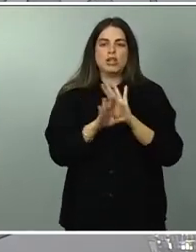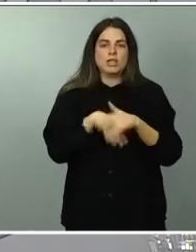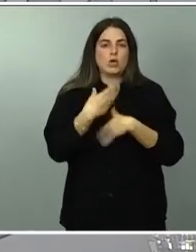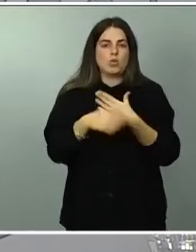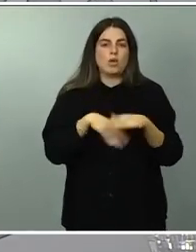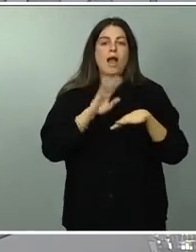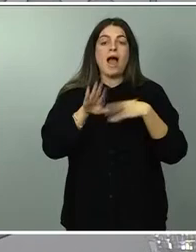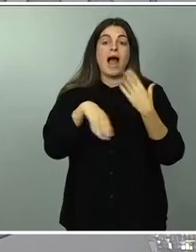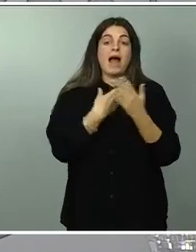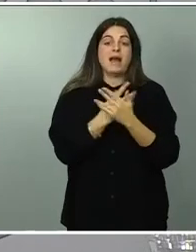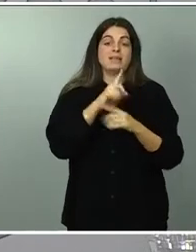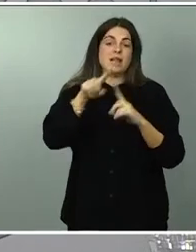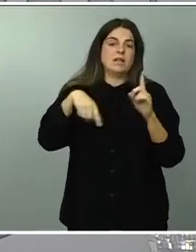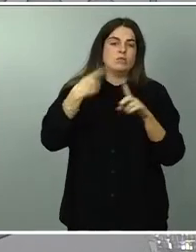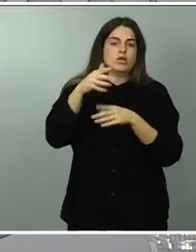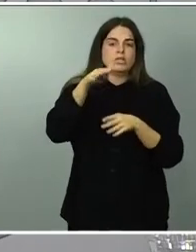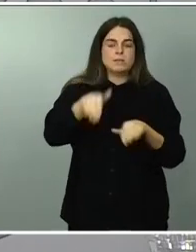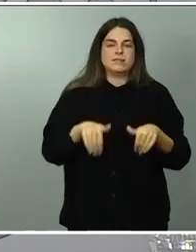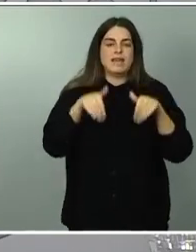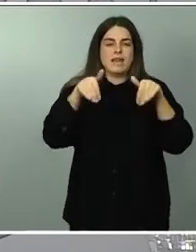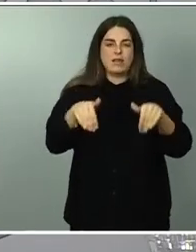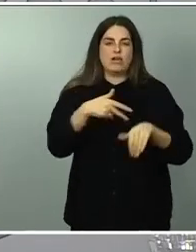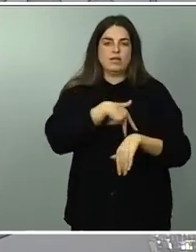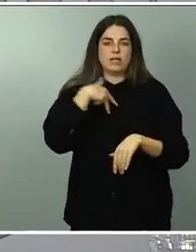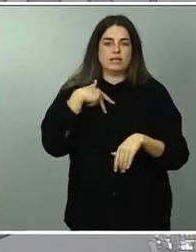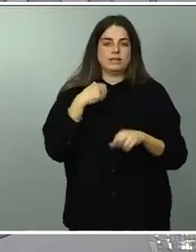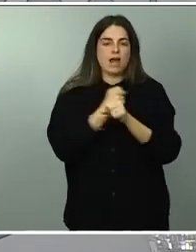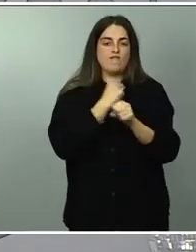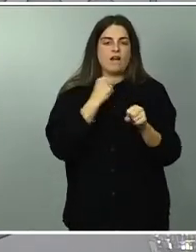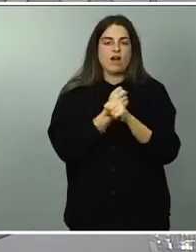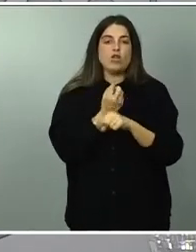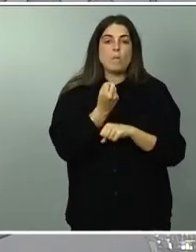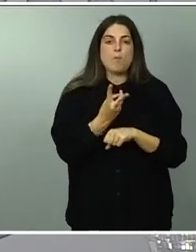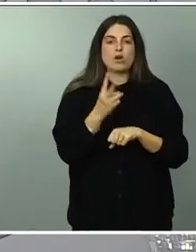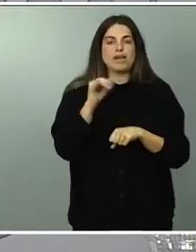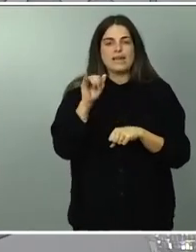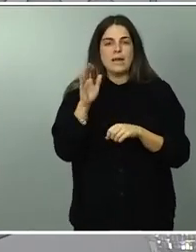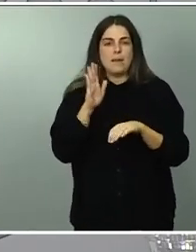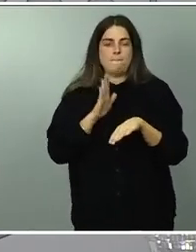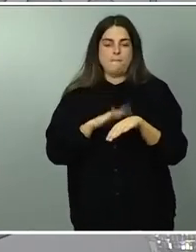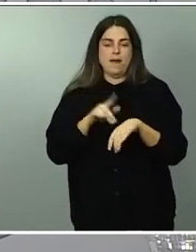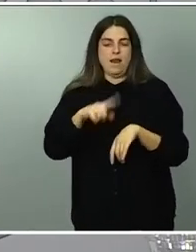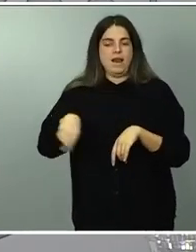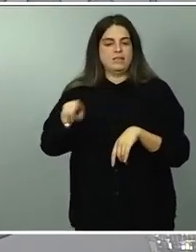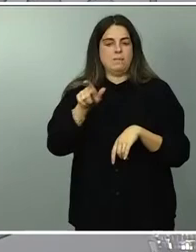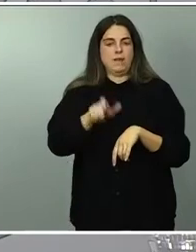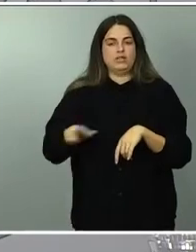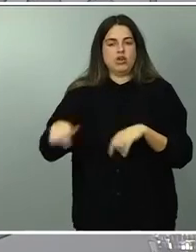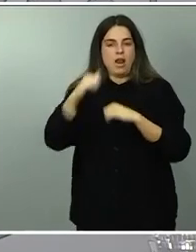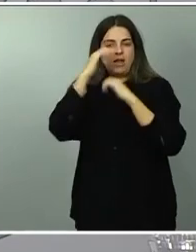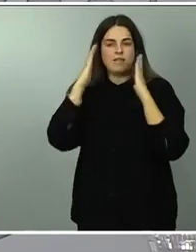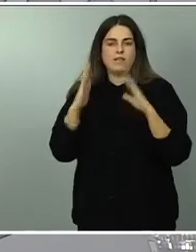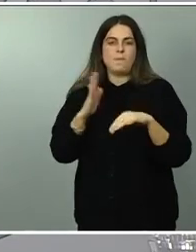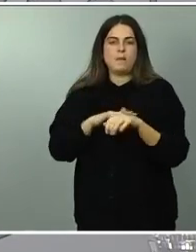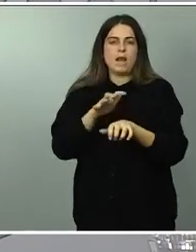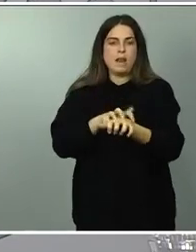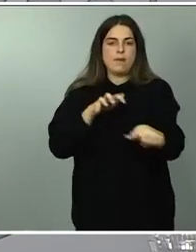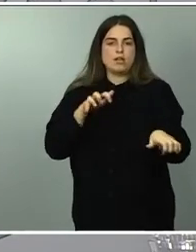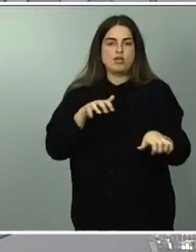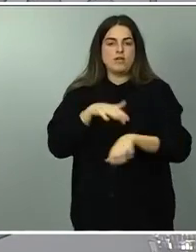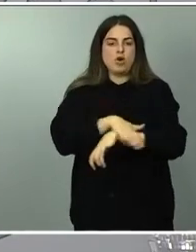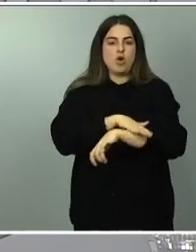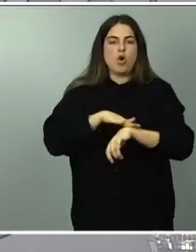próximas elecciones generales trabajando por y para los españoles en una política de gobierno para la mayoría del gobierno que está